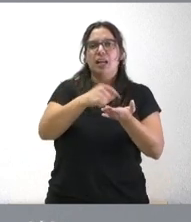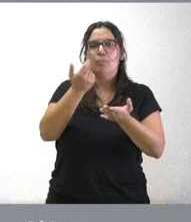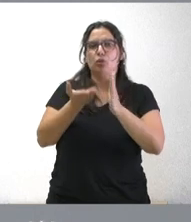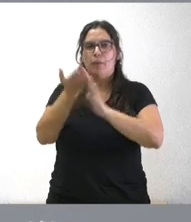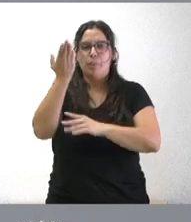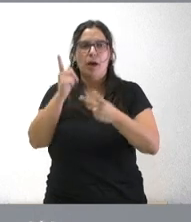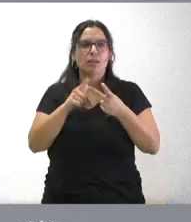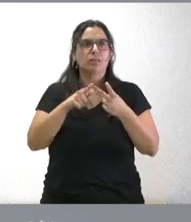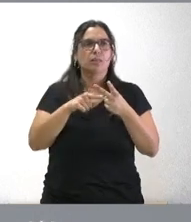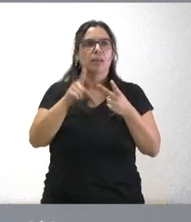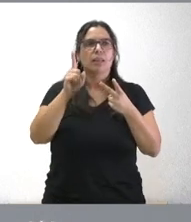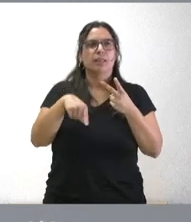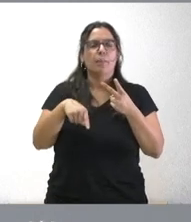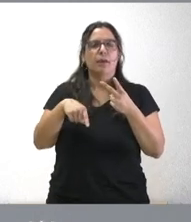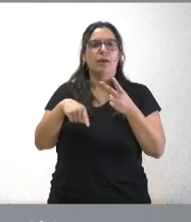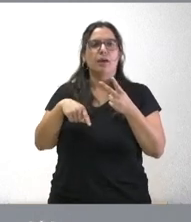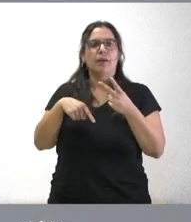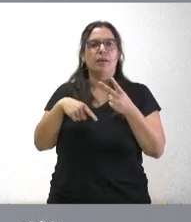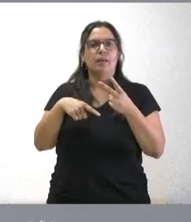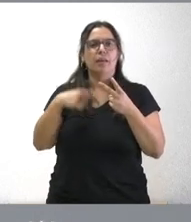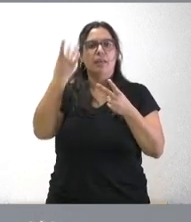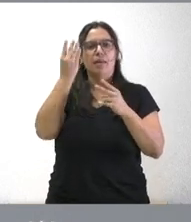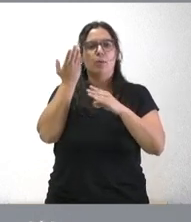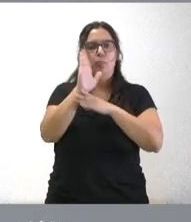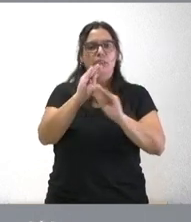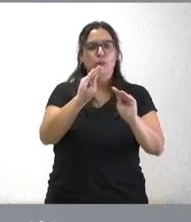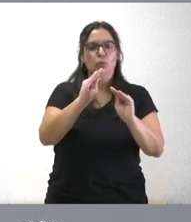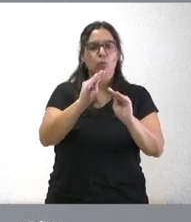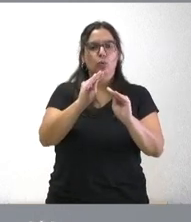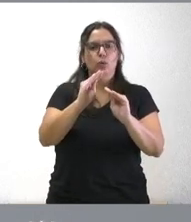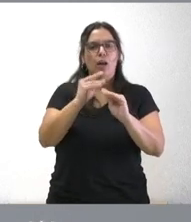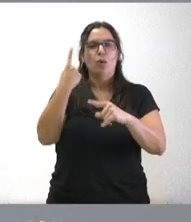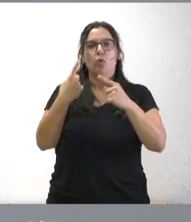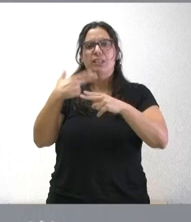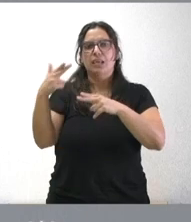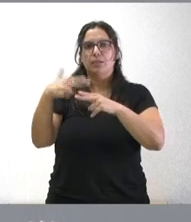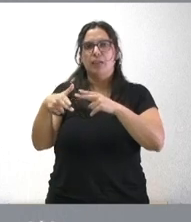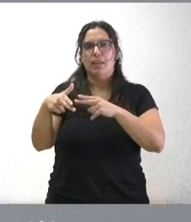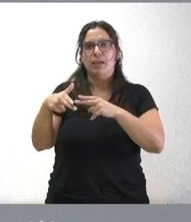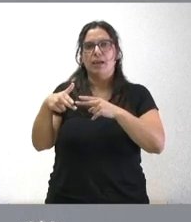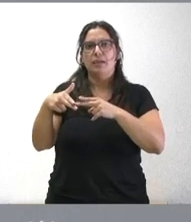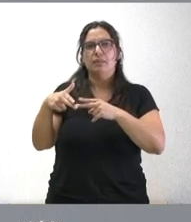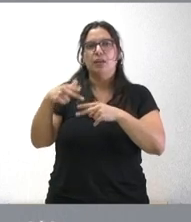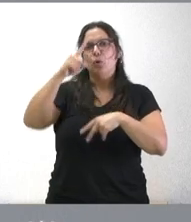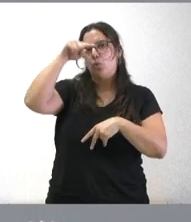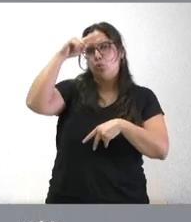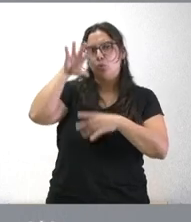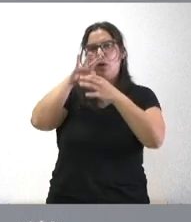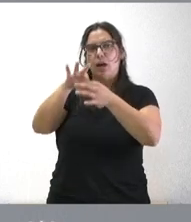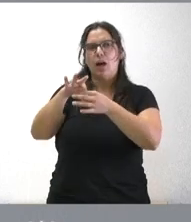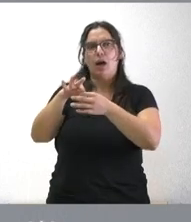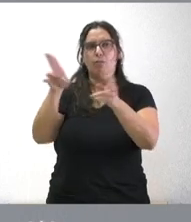planteó su oposición a determinadas actividades que se vienen desarrollando en el mundo de la cultura de Castilla y León